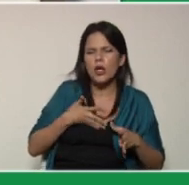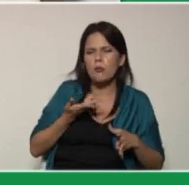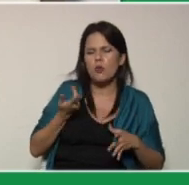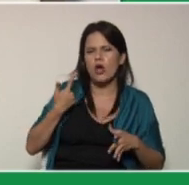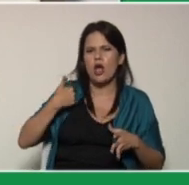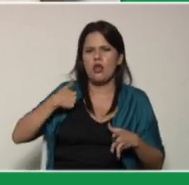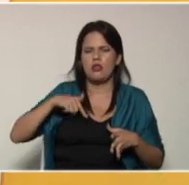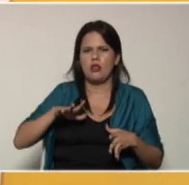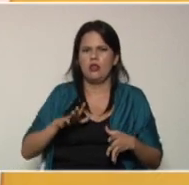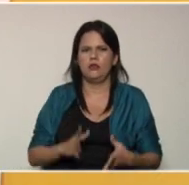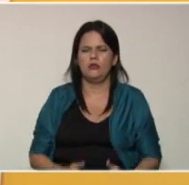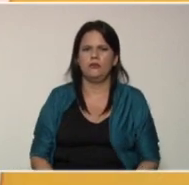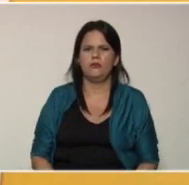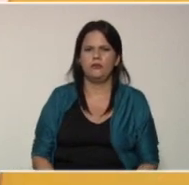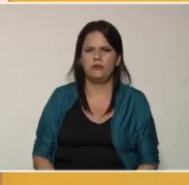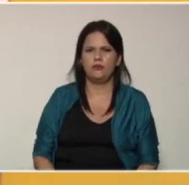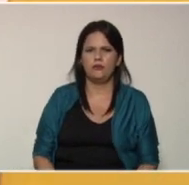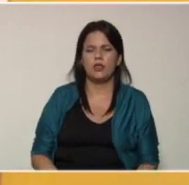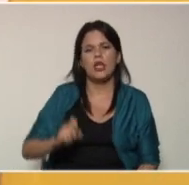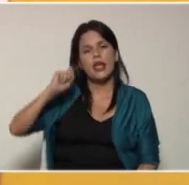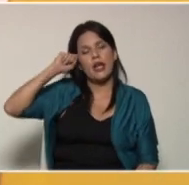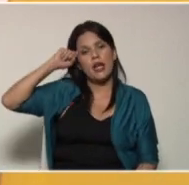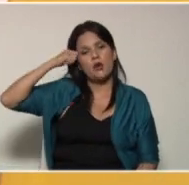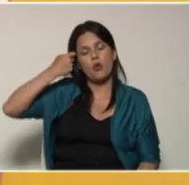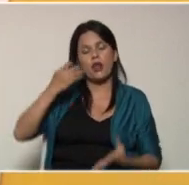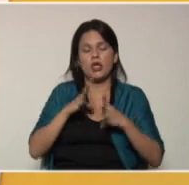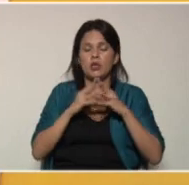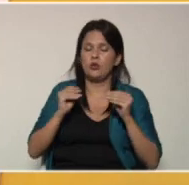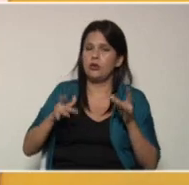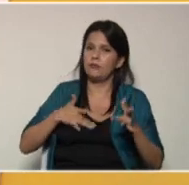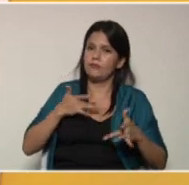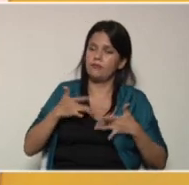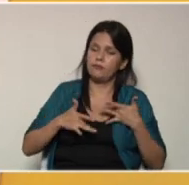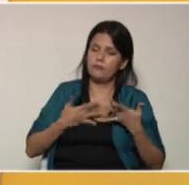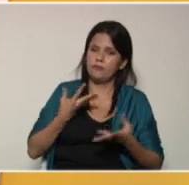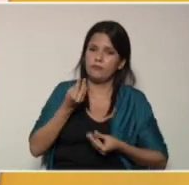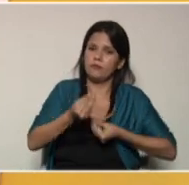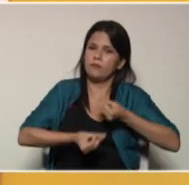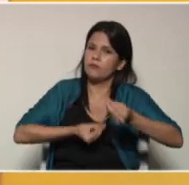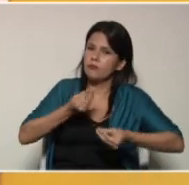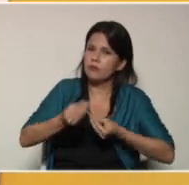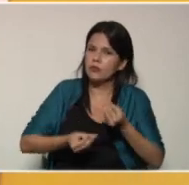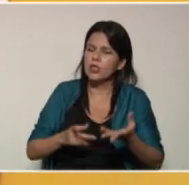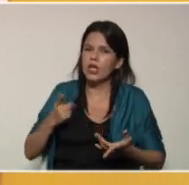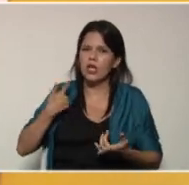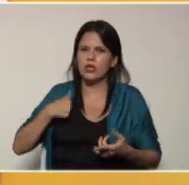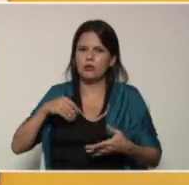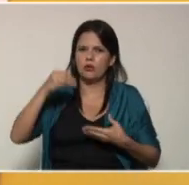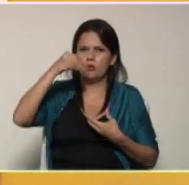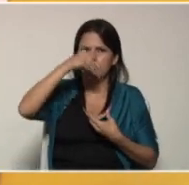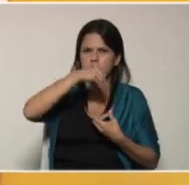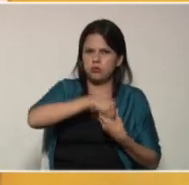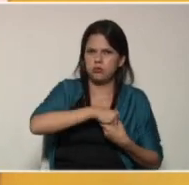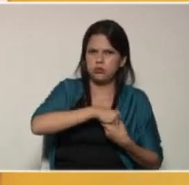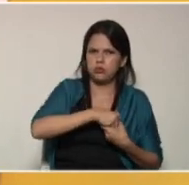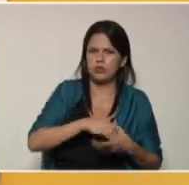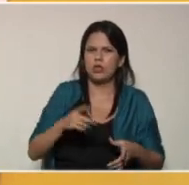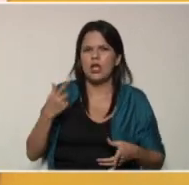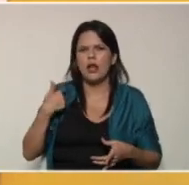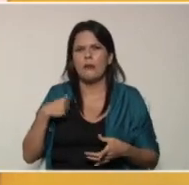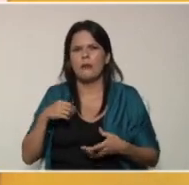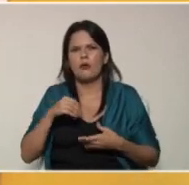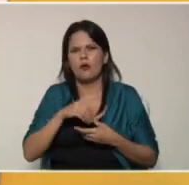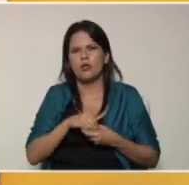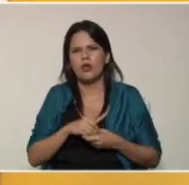fruta allí. Recuerden que todas las actividades que estamos realizando las debemos guardar. Esta la vamos a